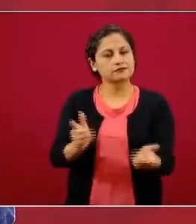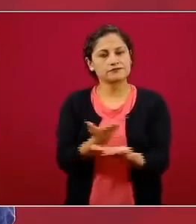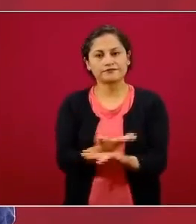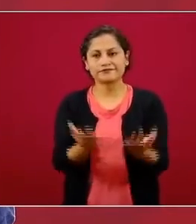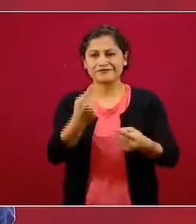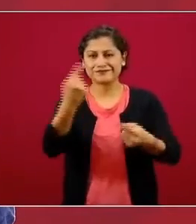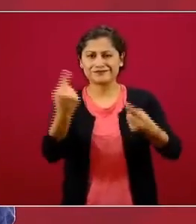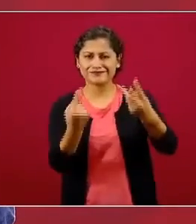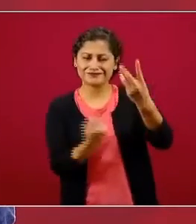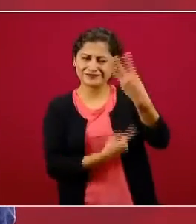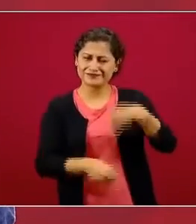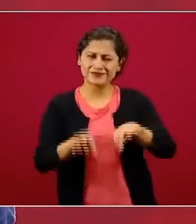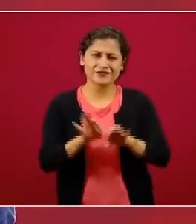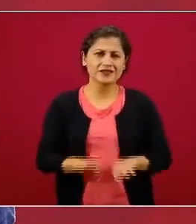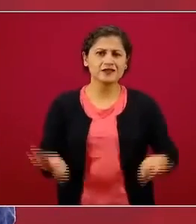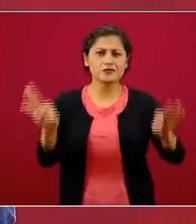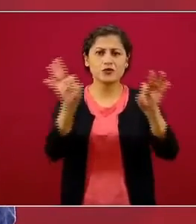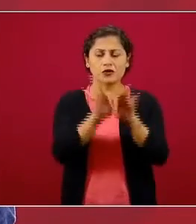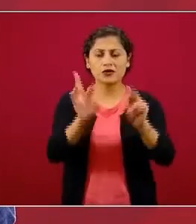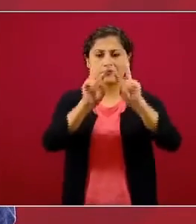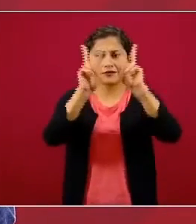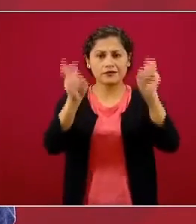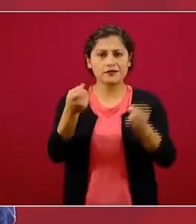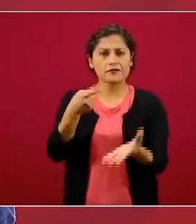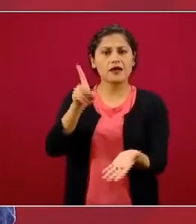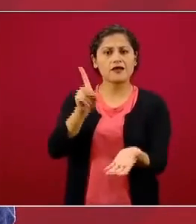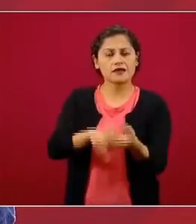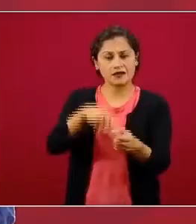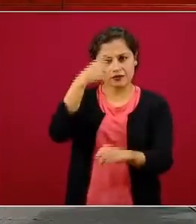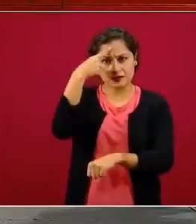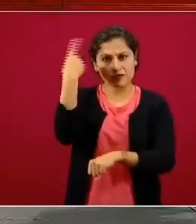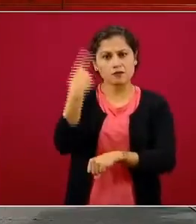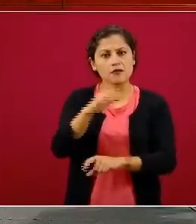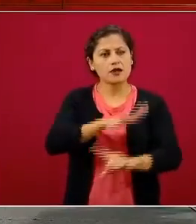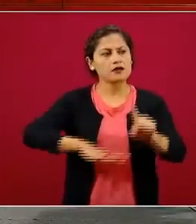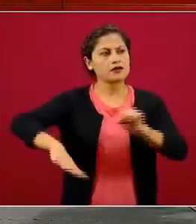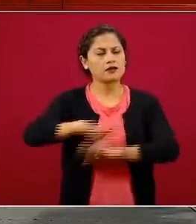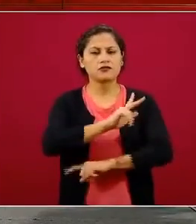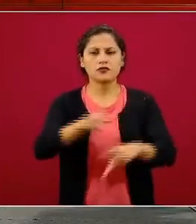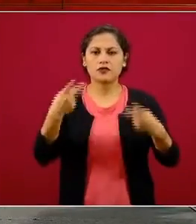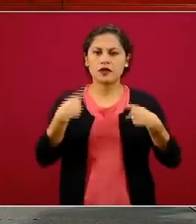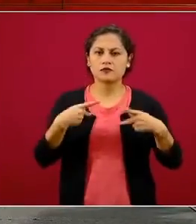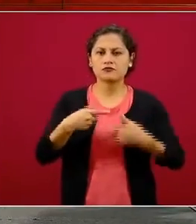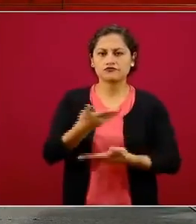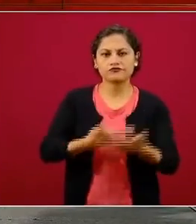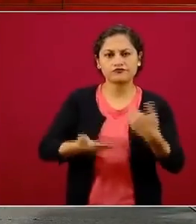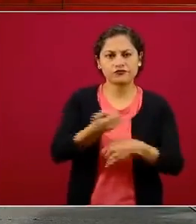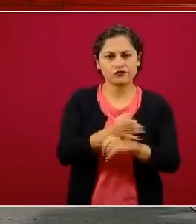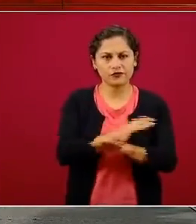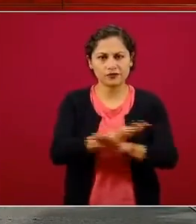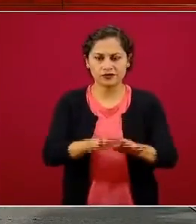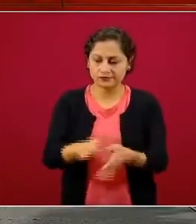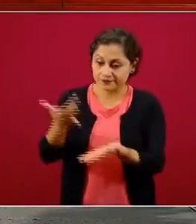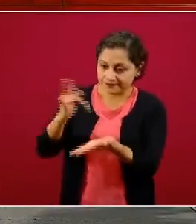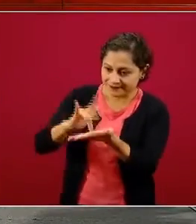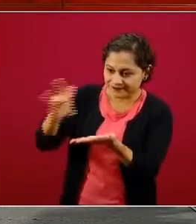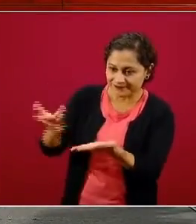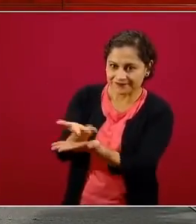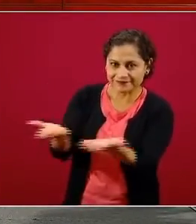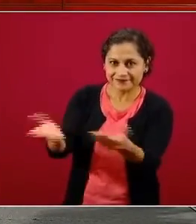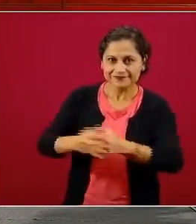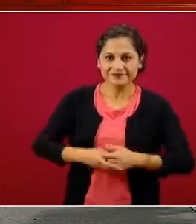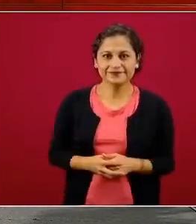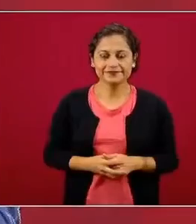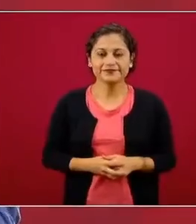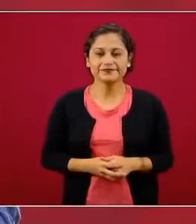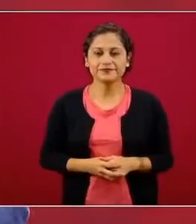valiosísimos, indispensables para la vida pública, la vida en sociedad democrática. Muchas gracias. Vamos